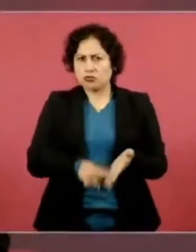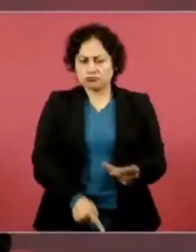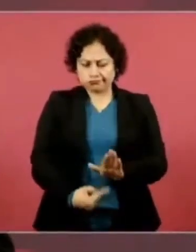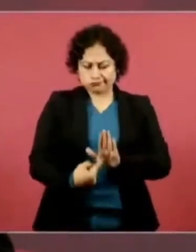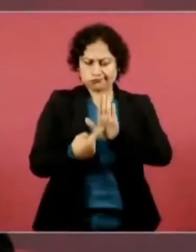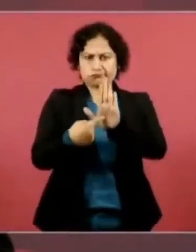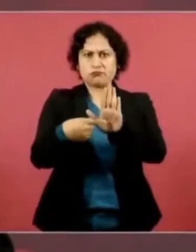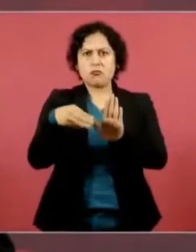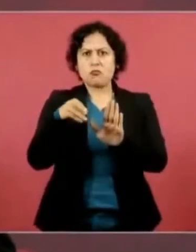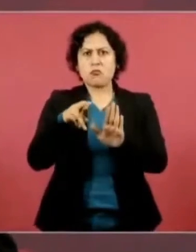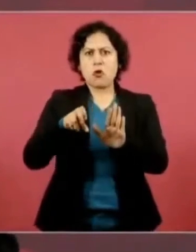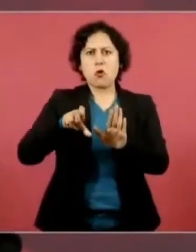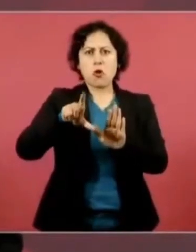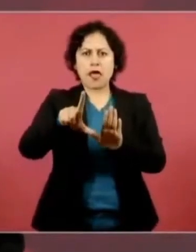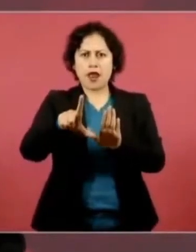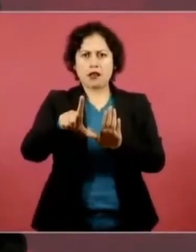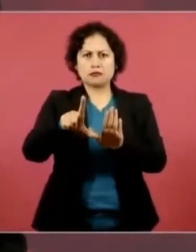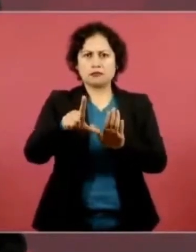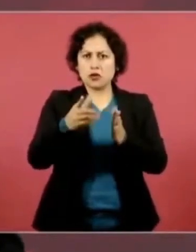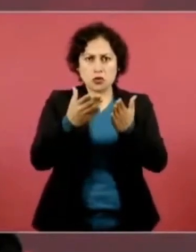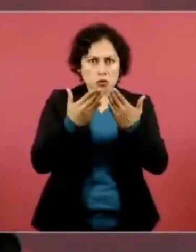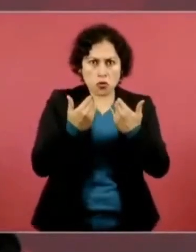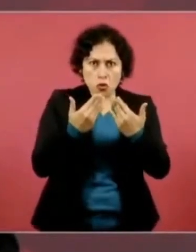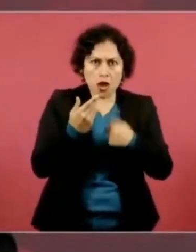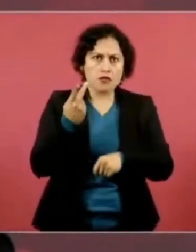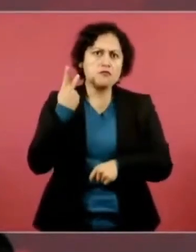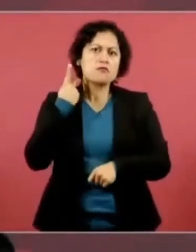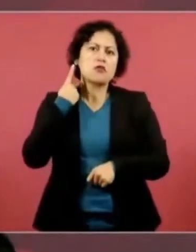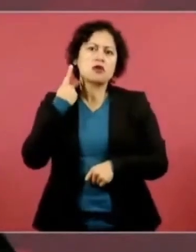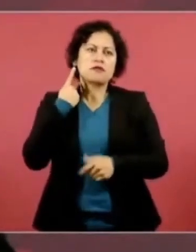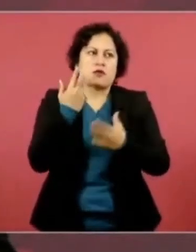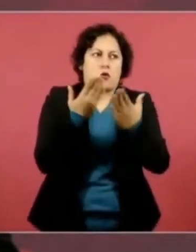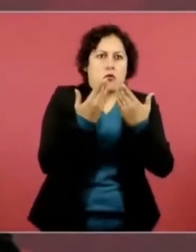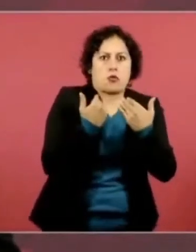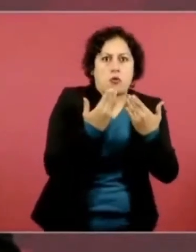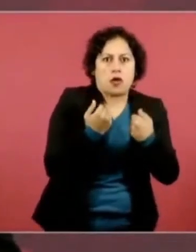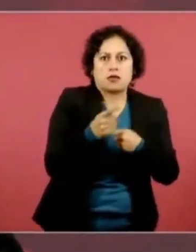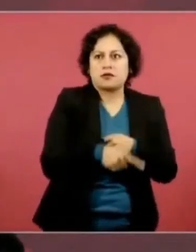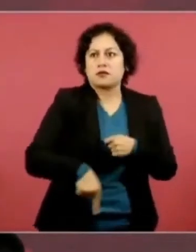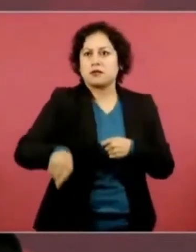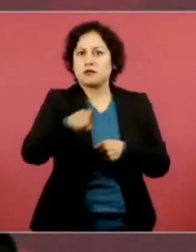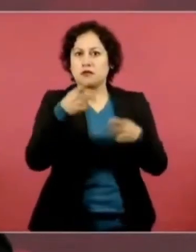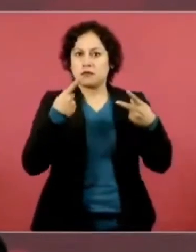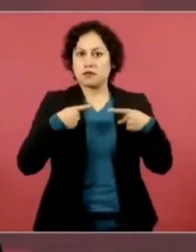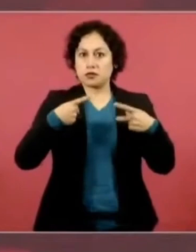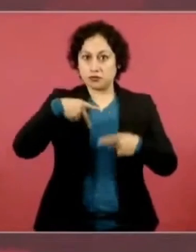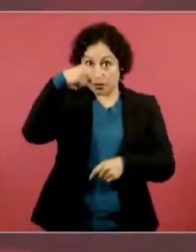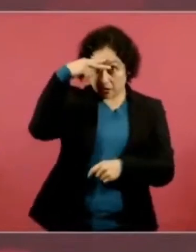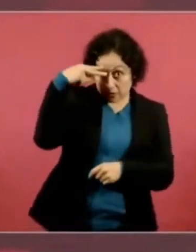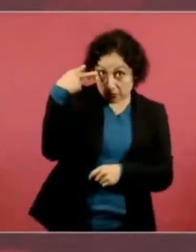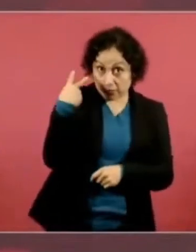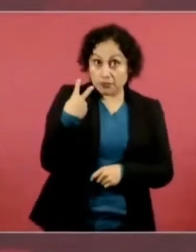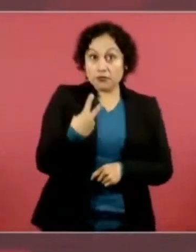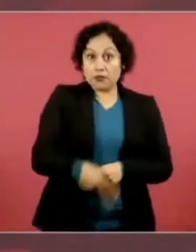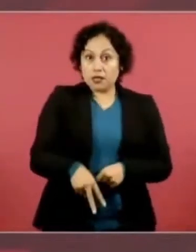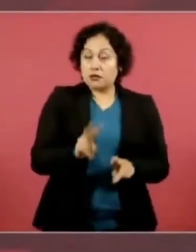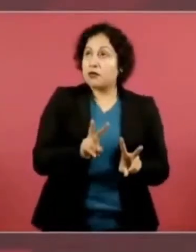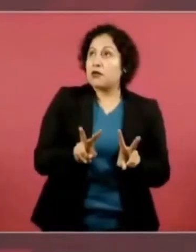política. Y no se puede gobernar un país como México, con un pueblo tan